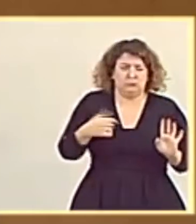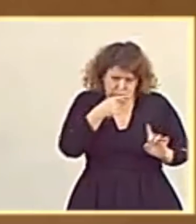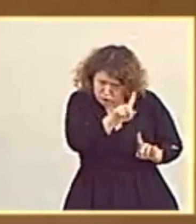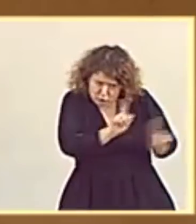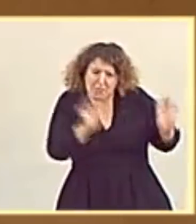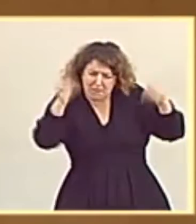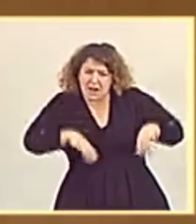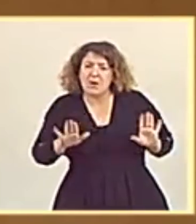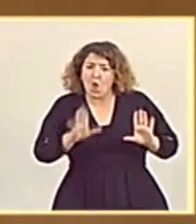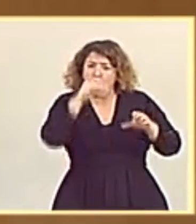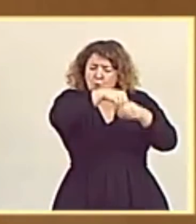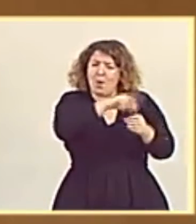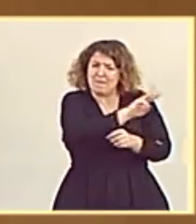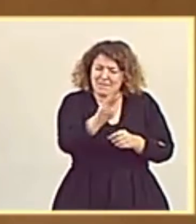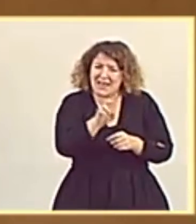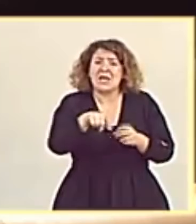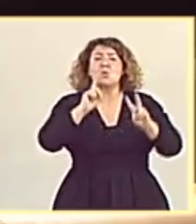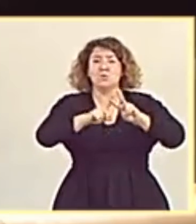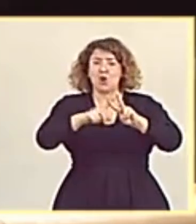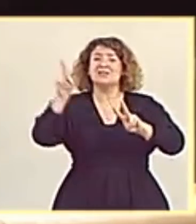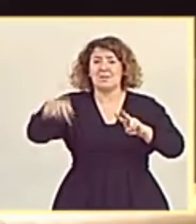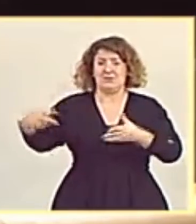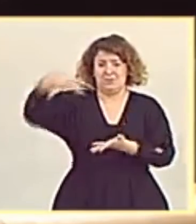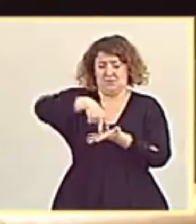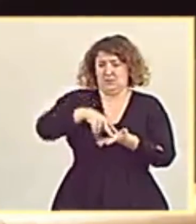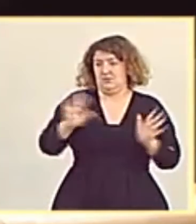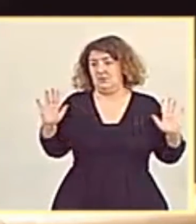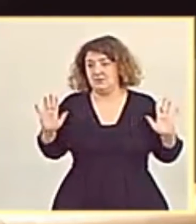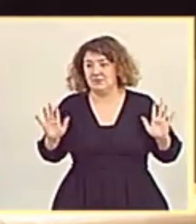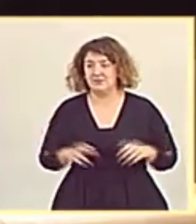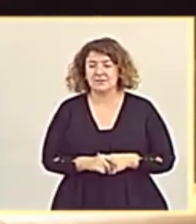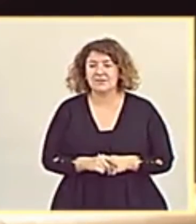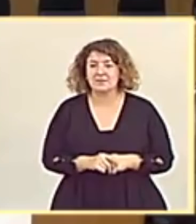del Partido Popular y hoy Vox lo repite en la tribuna. No, si a ustedes...